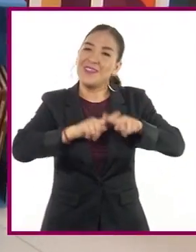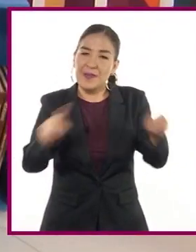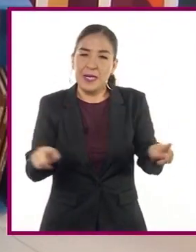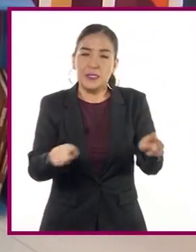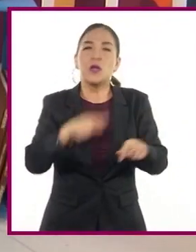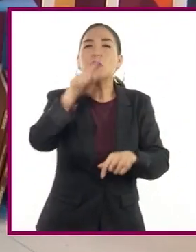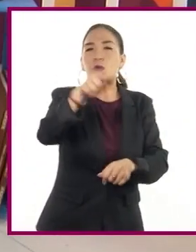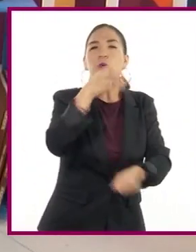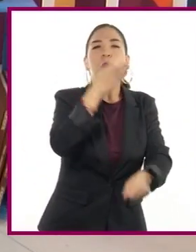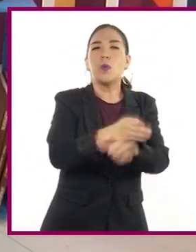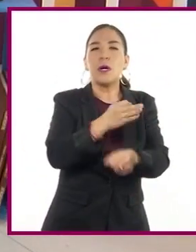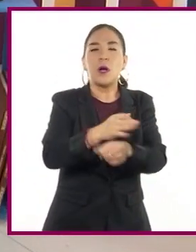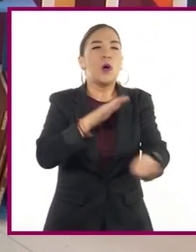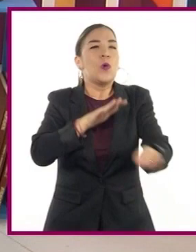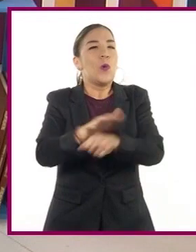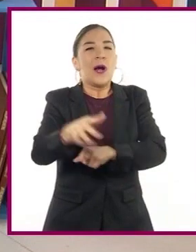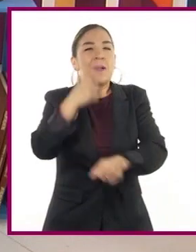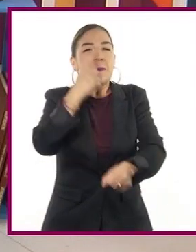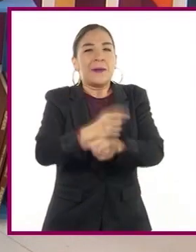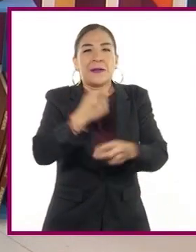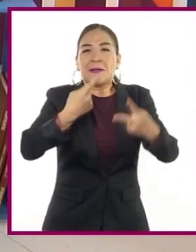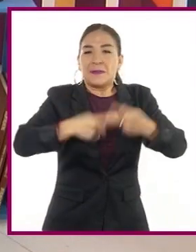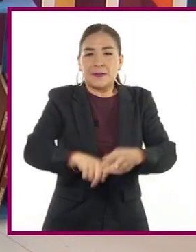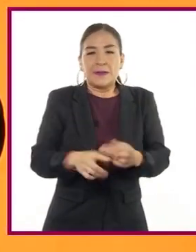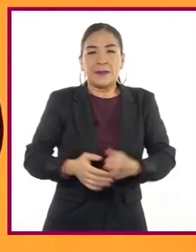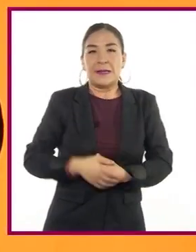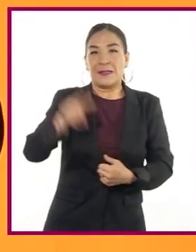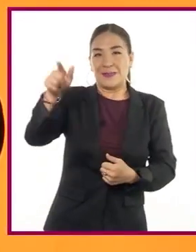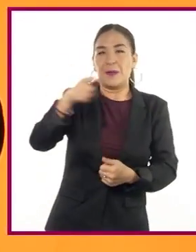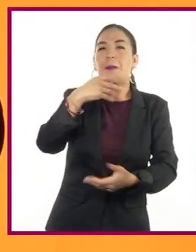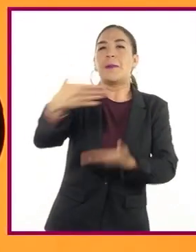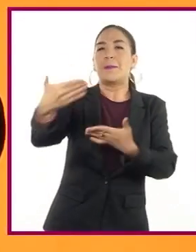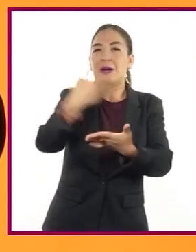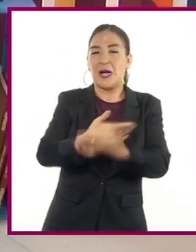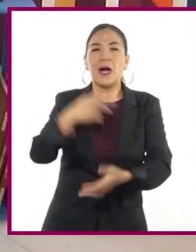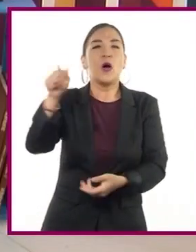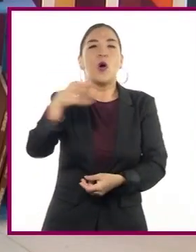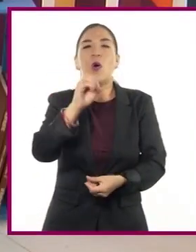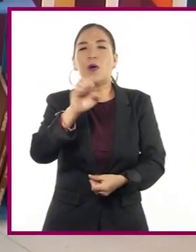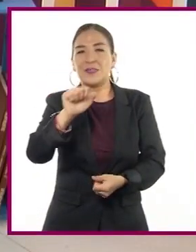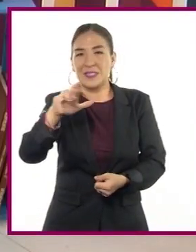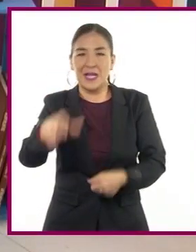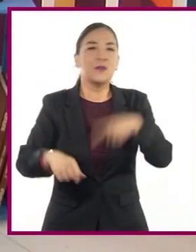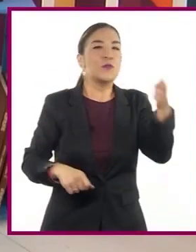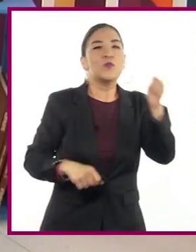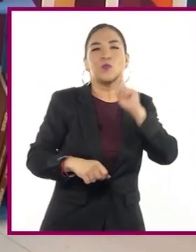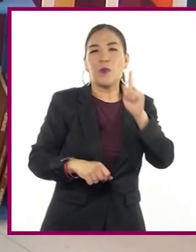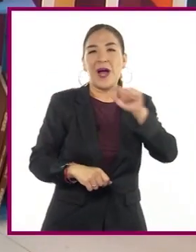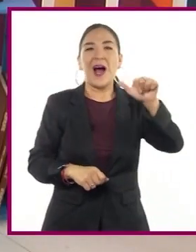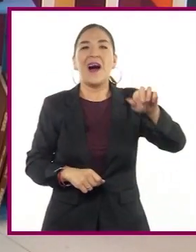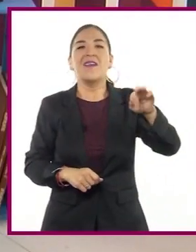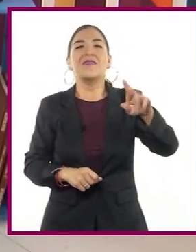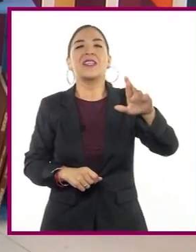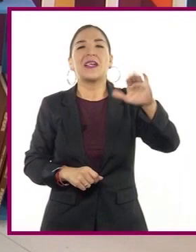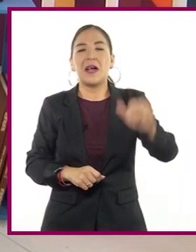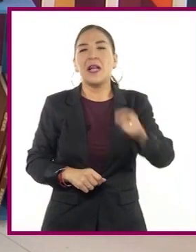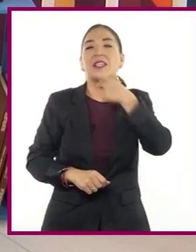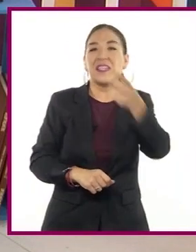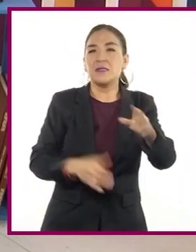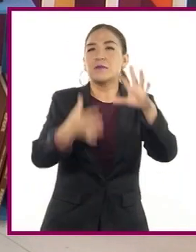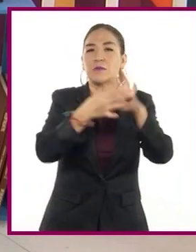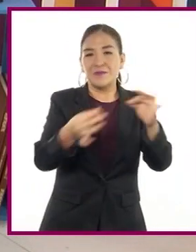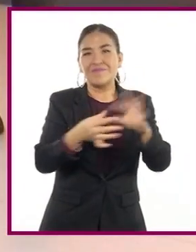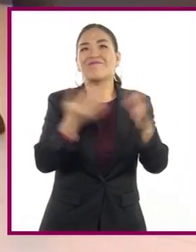Tomemos como punto de partida la situación que nos plantean Óscar Omar y África, que nos proporcionaron bastantes